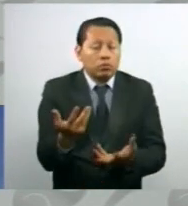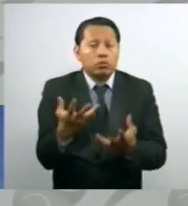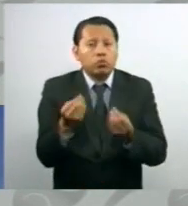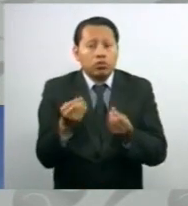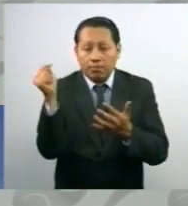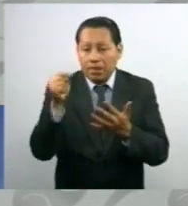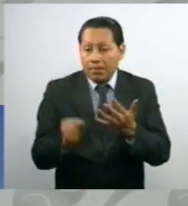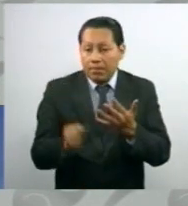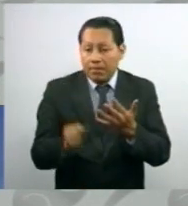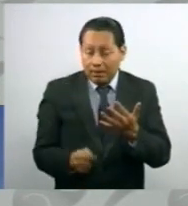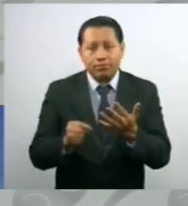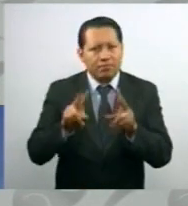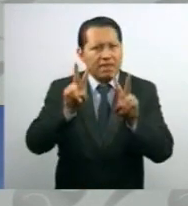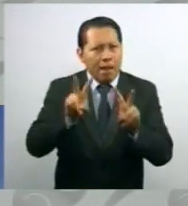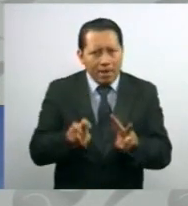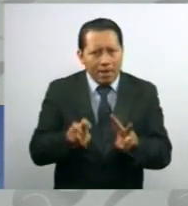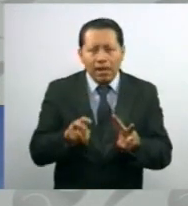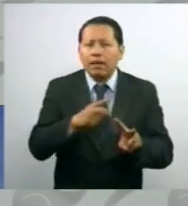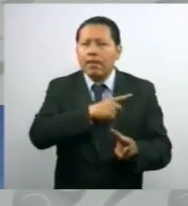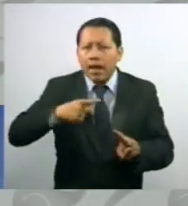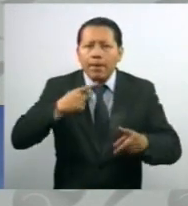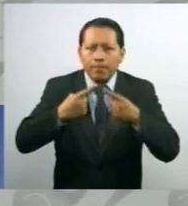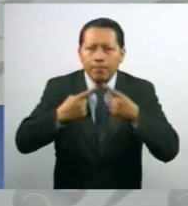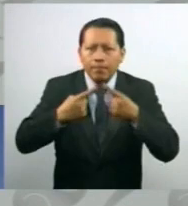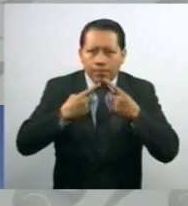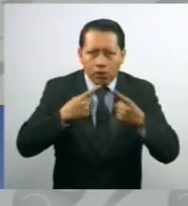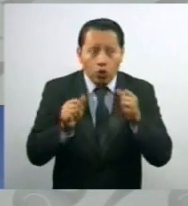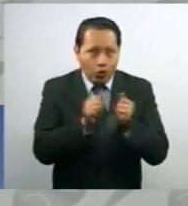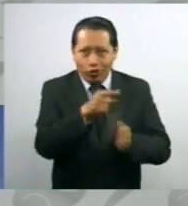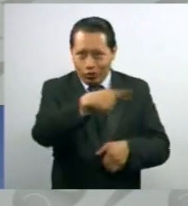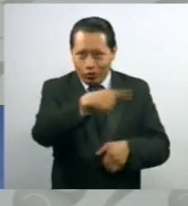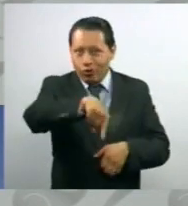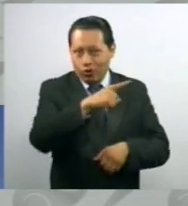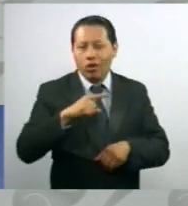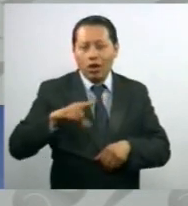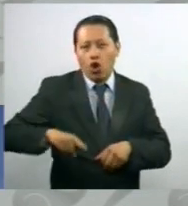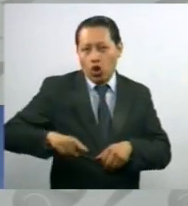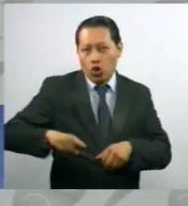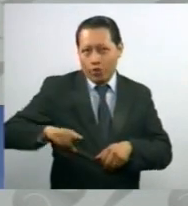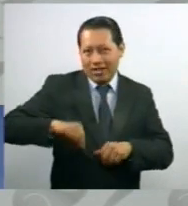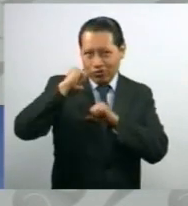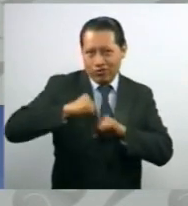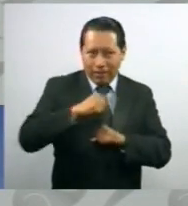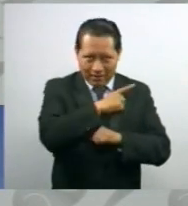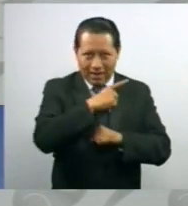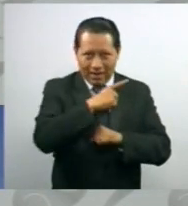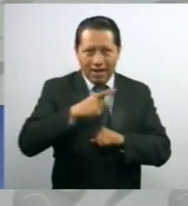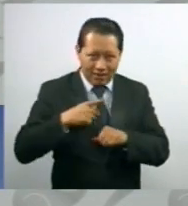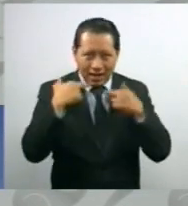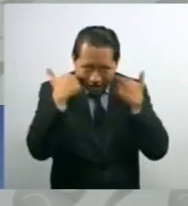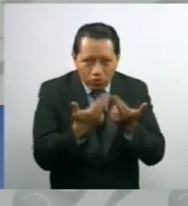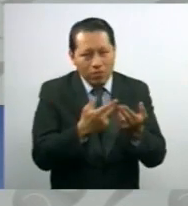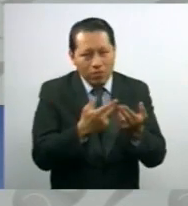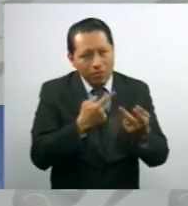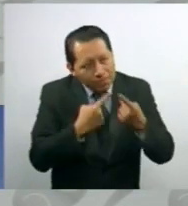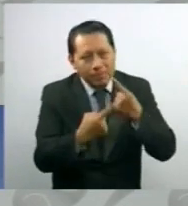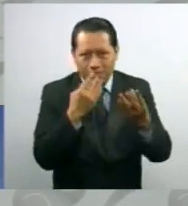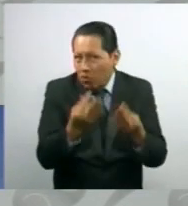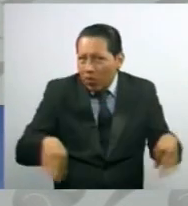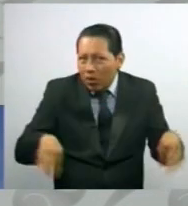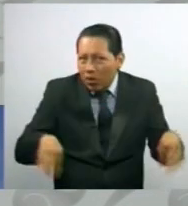habría que conversar con los funcionarios del Poder Ejecutivo. Y simplemente Morena se niega. No permite.